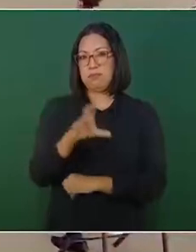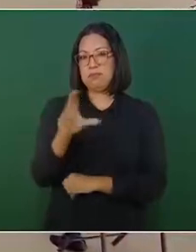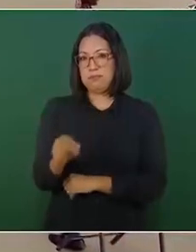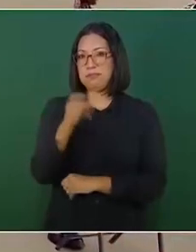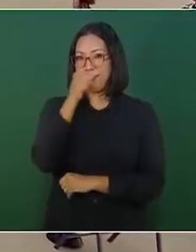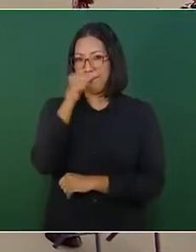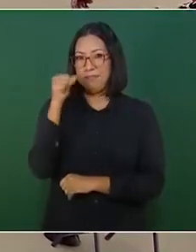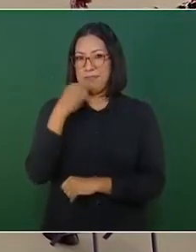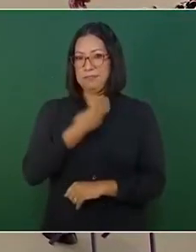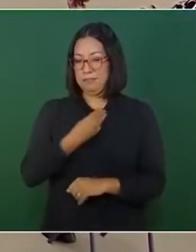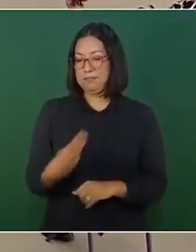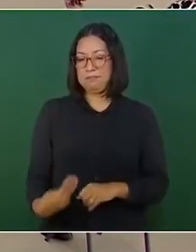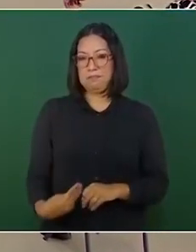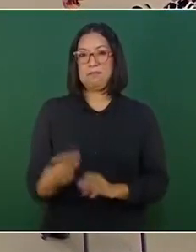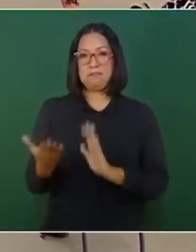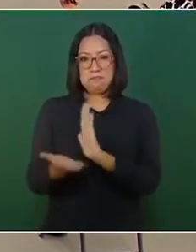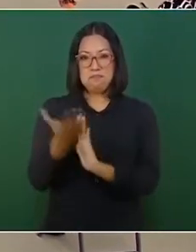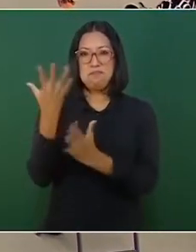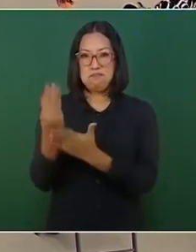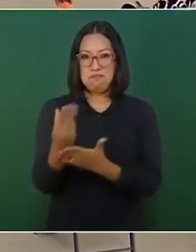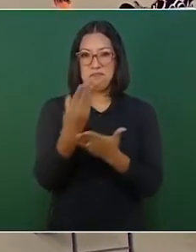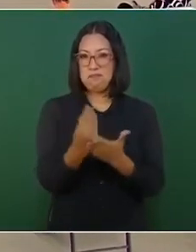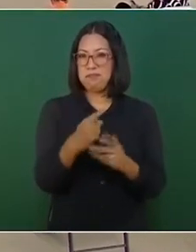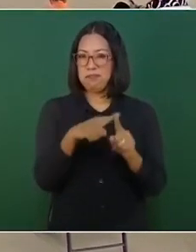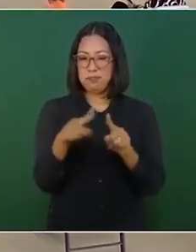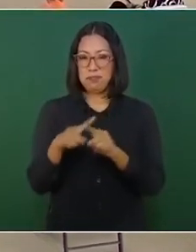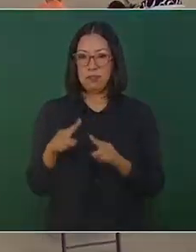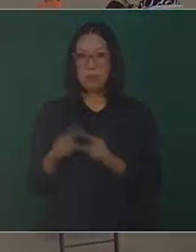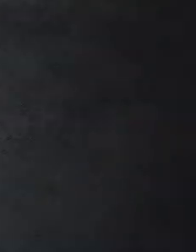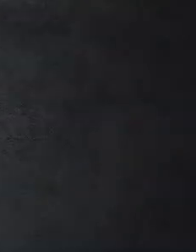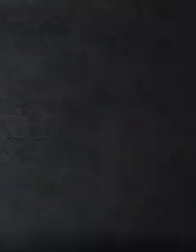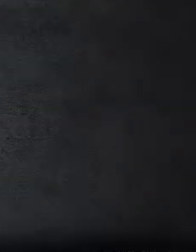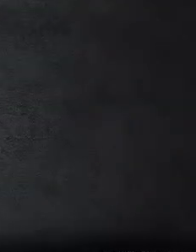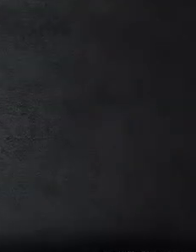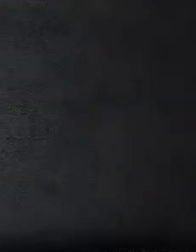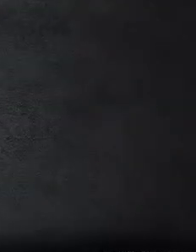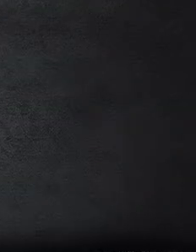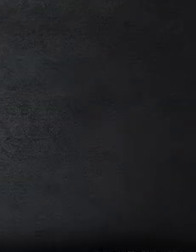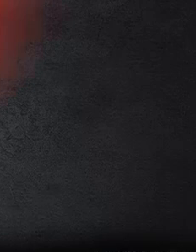Y por supuesto también una obra fundamental, la avenida Chacmó.